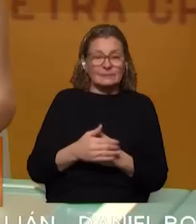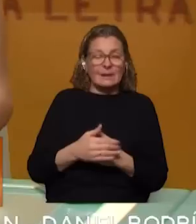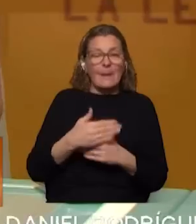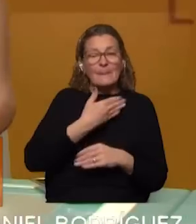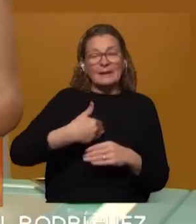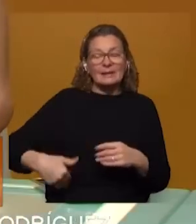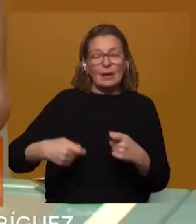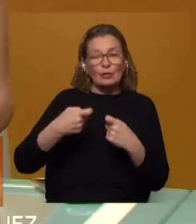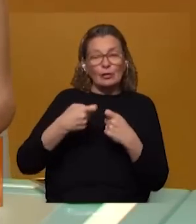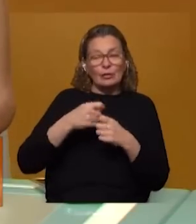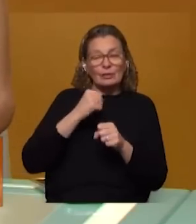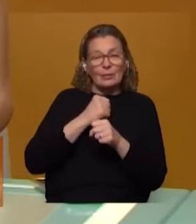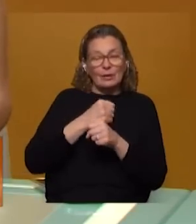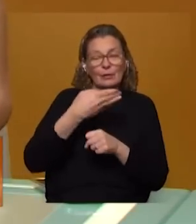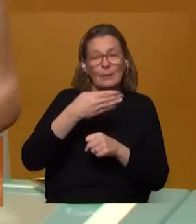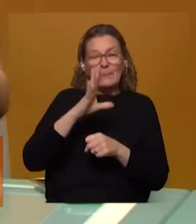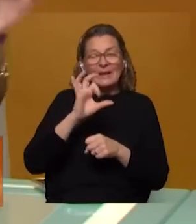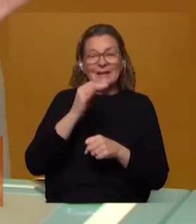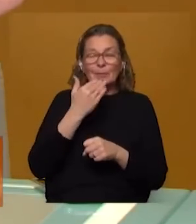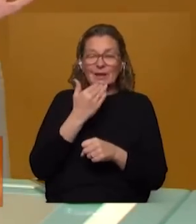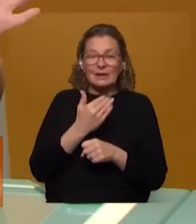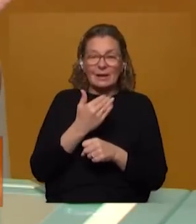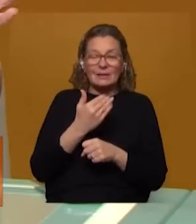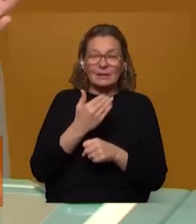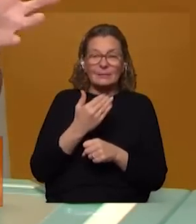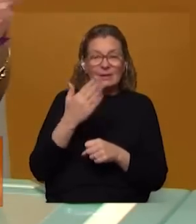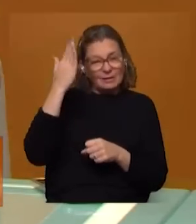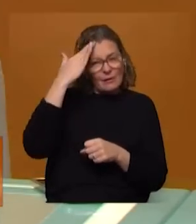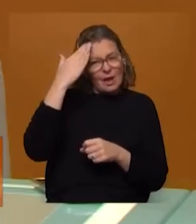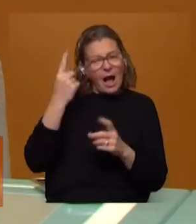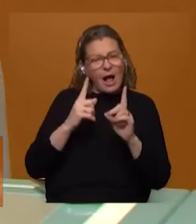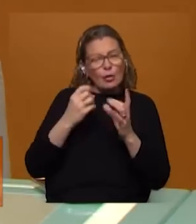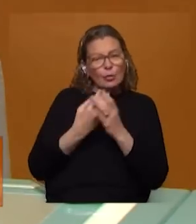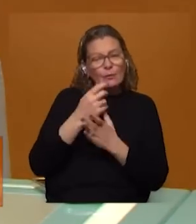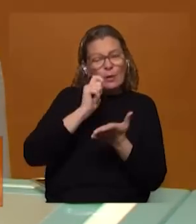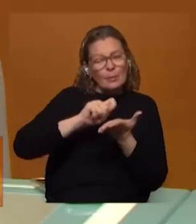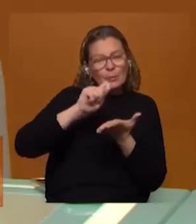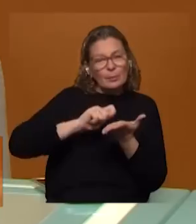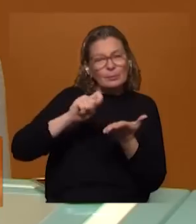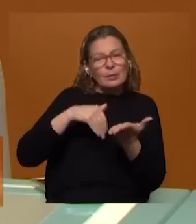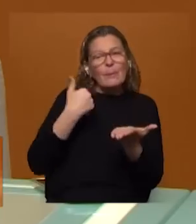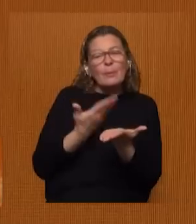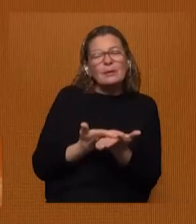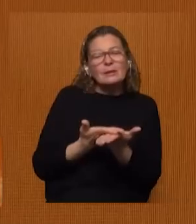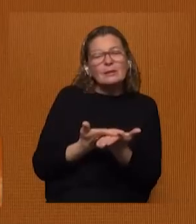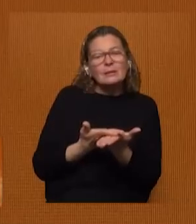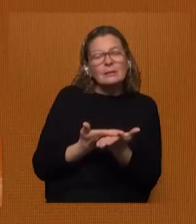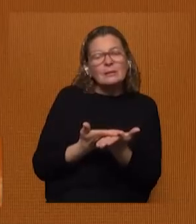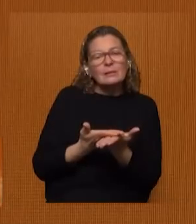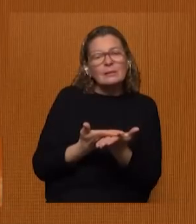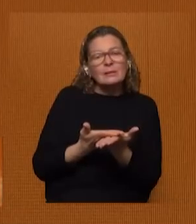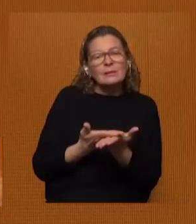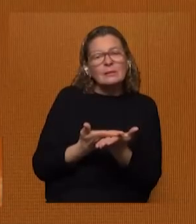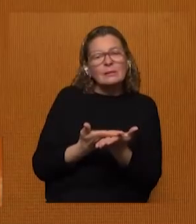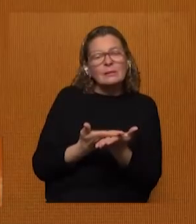Presidenta de la Asociación de Trabajadores de la Seguridad Social muchas gracias ¿sabe más o menos cuándo puede haber novedades de la reacción de la propuesta? Debería de